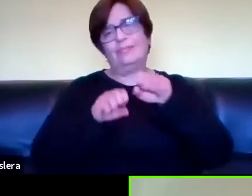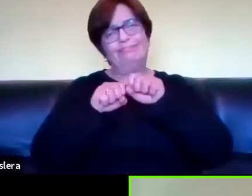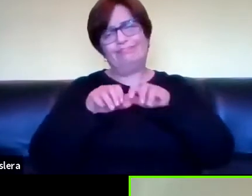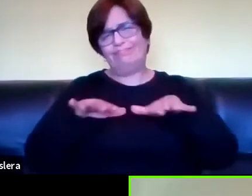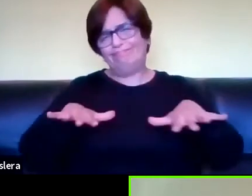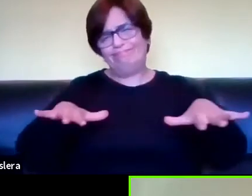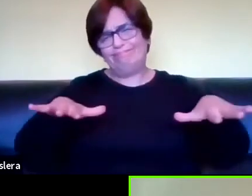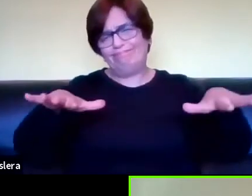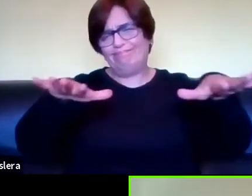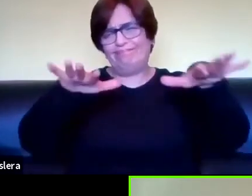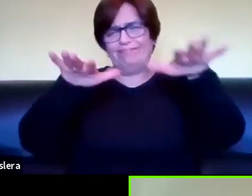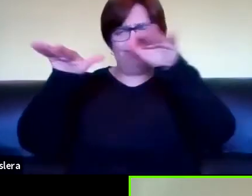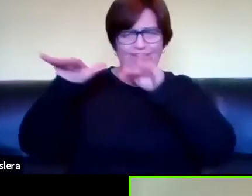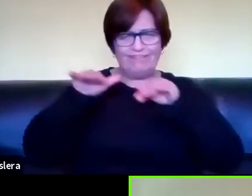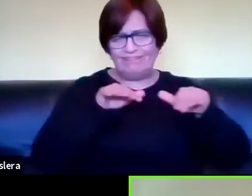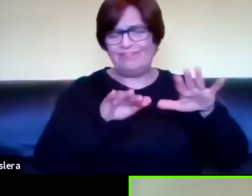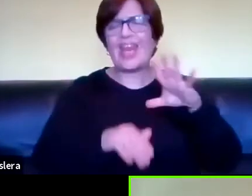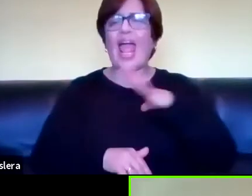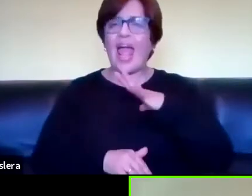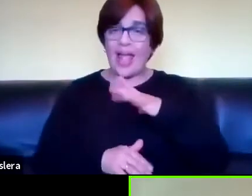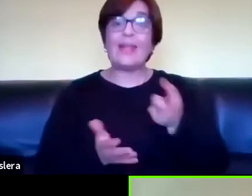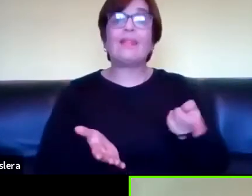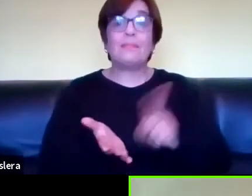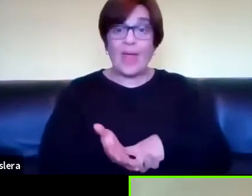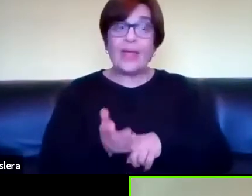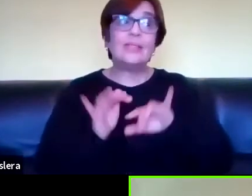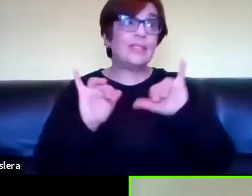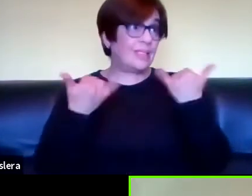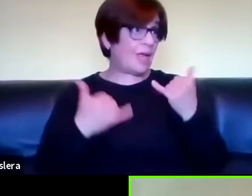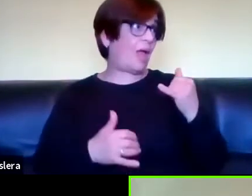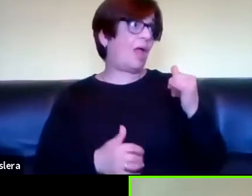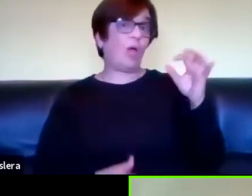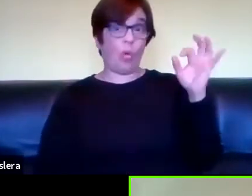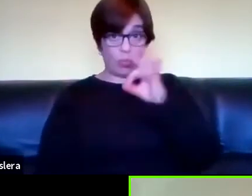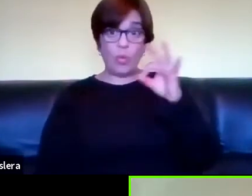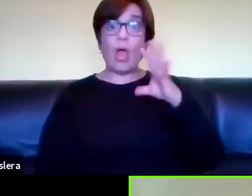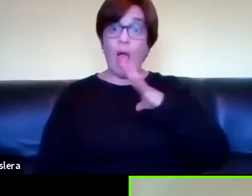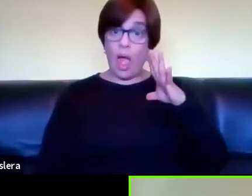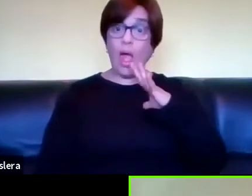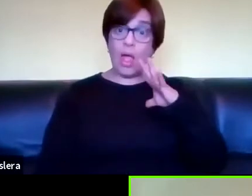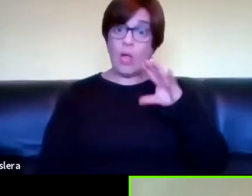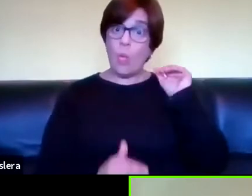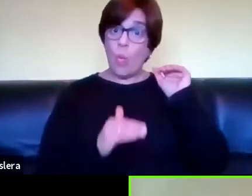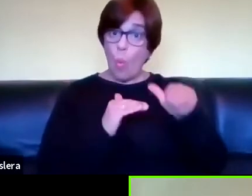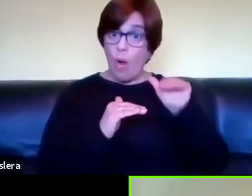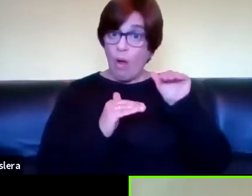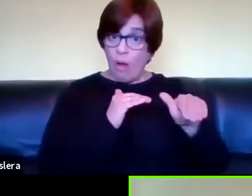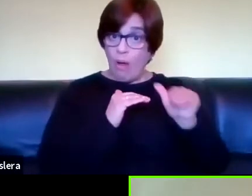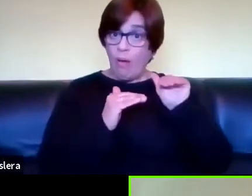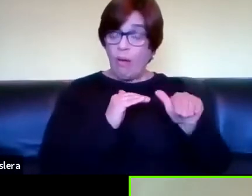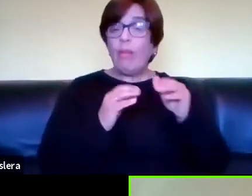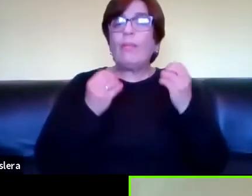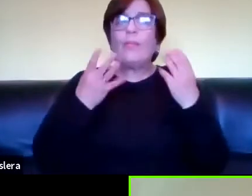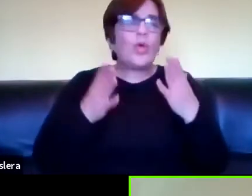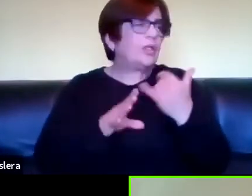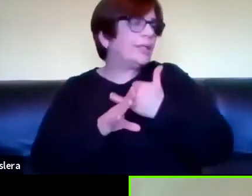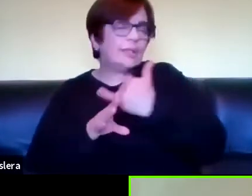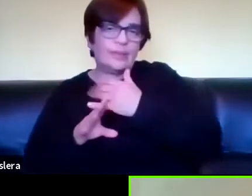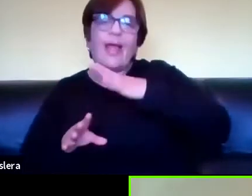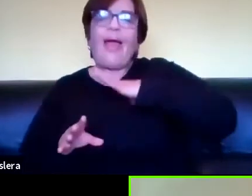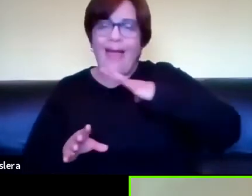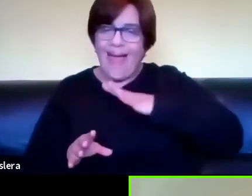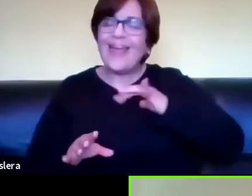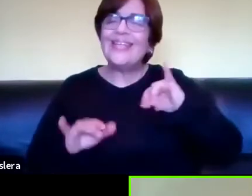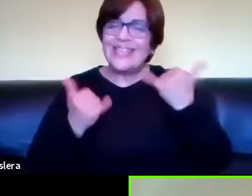sino que empieza a tener la posibilidad de archivar sus textos porque empiezan a aparecer instituciones que